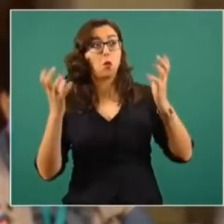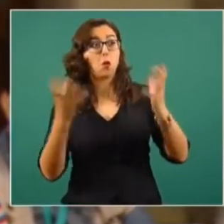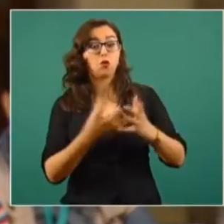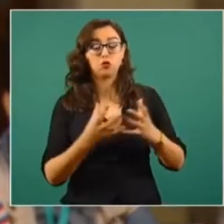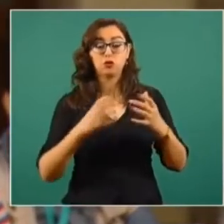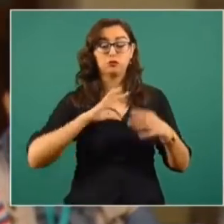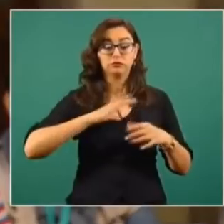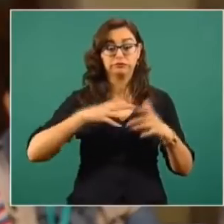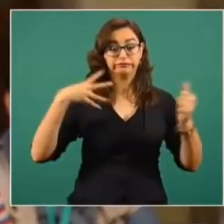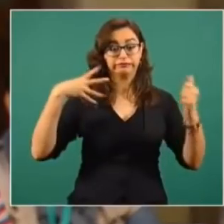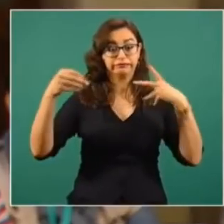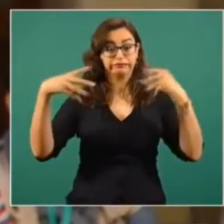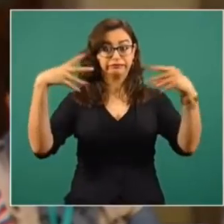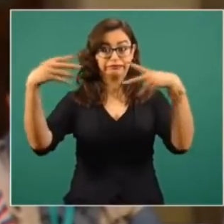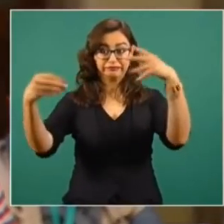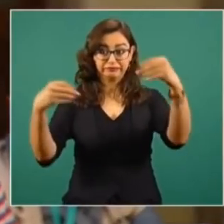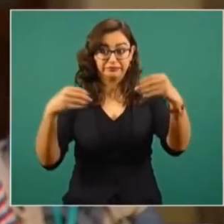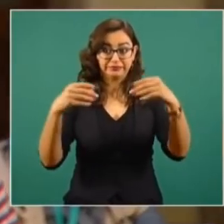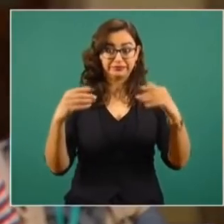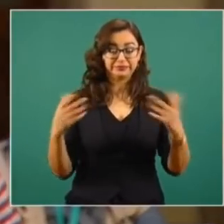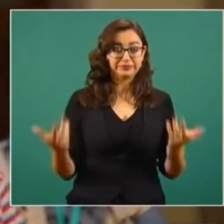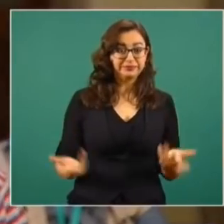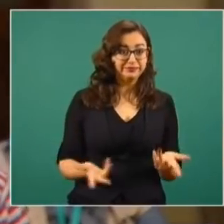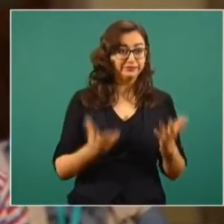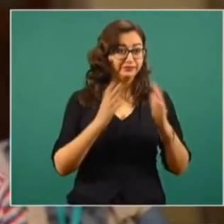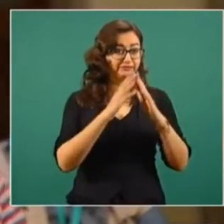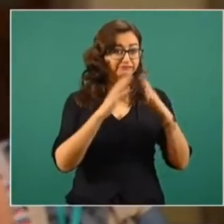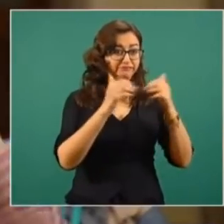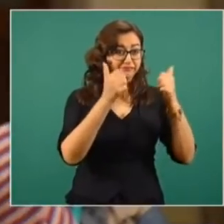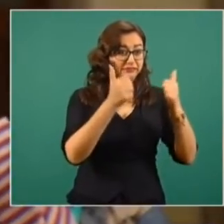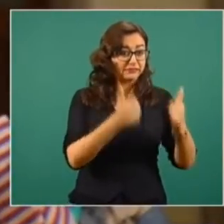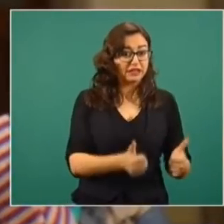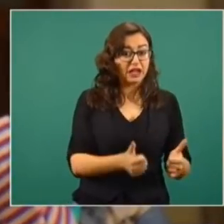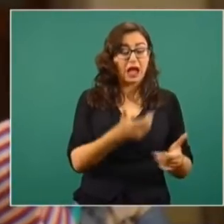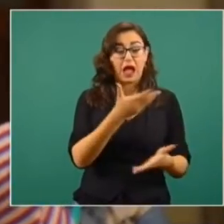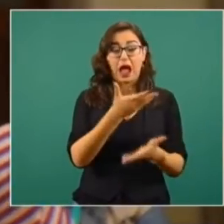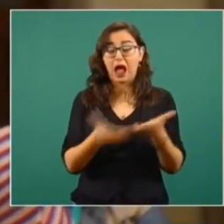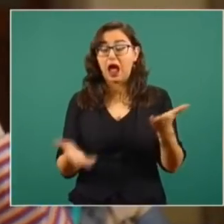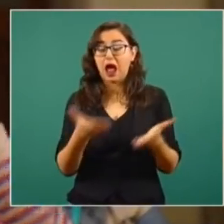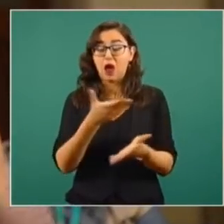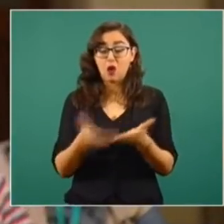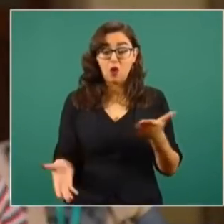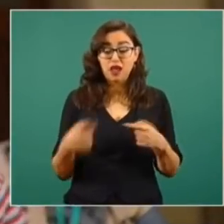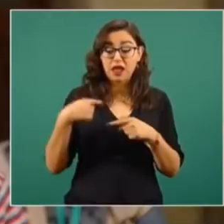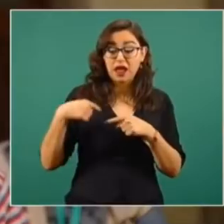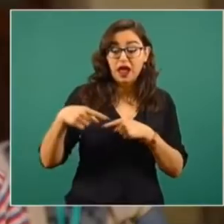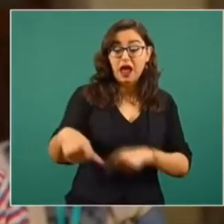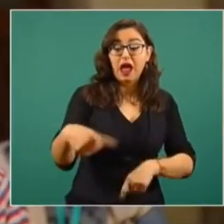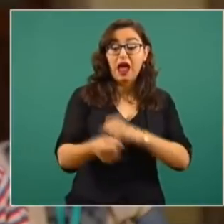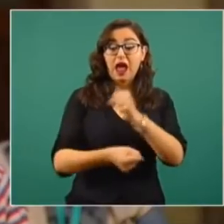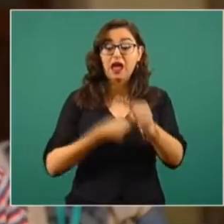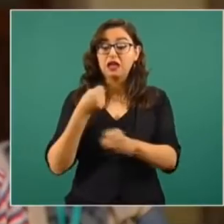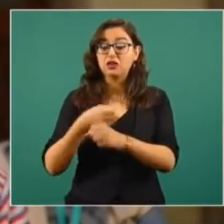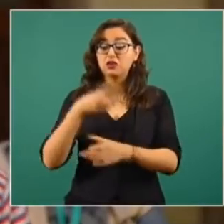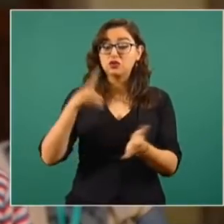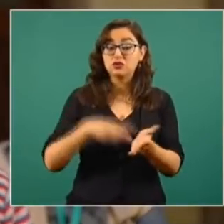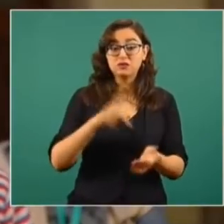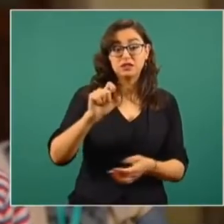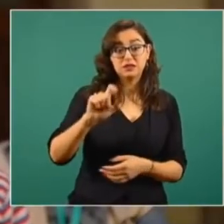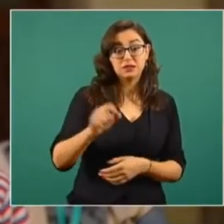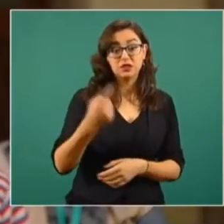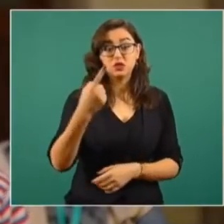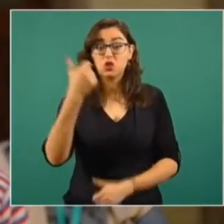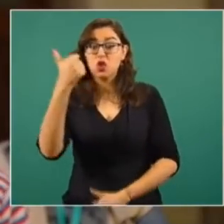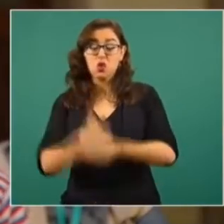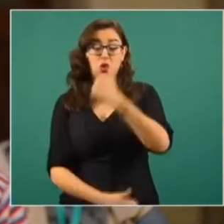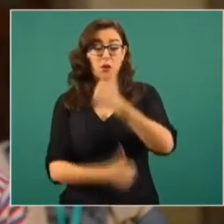señor presidente, este año se espera una feroz guerra mundial por privilegiar los destinos turísticos y por